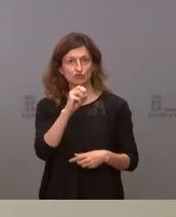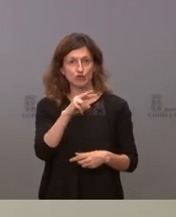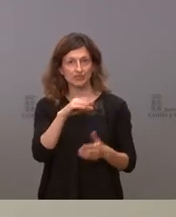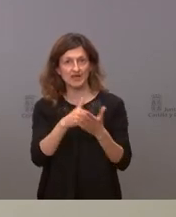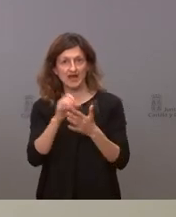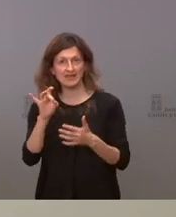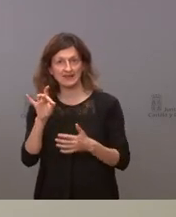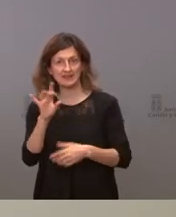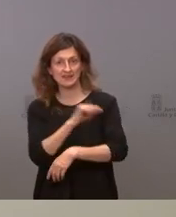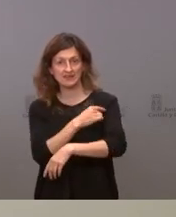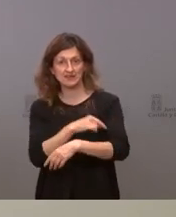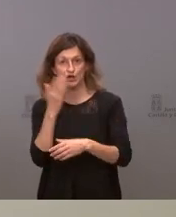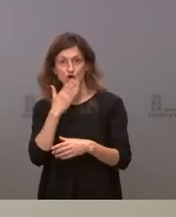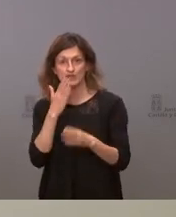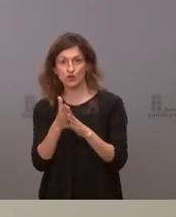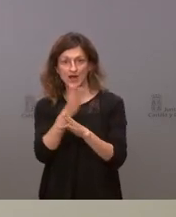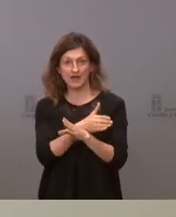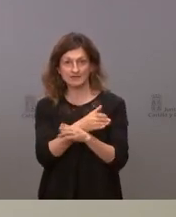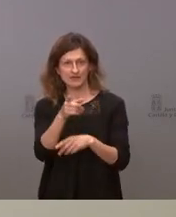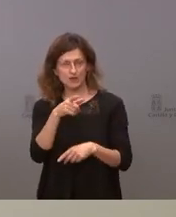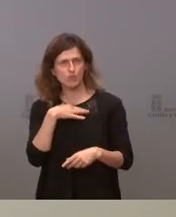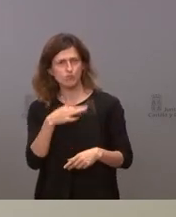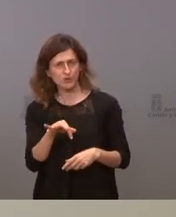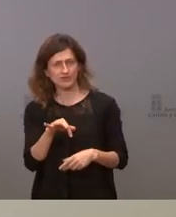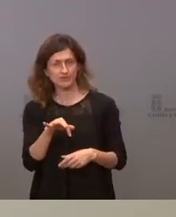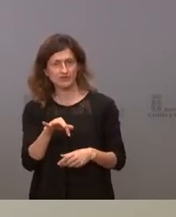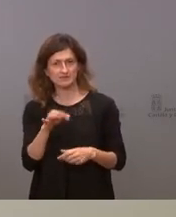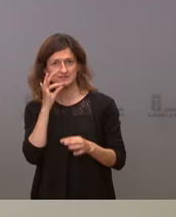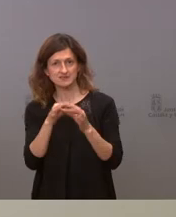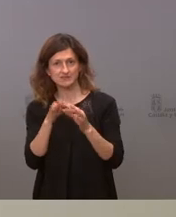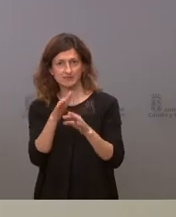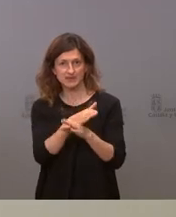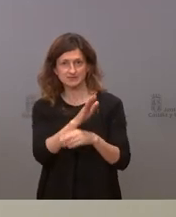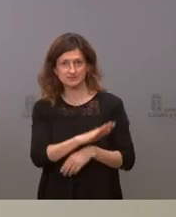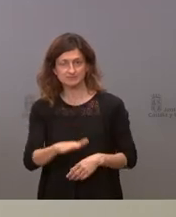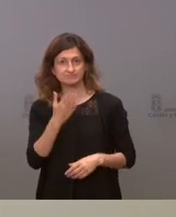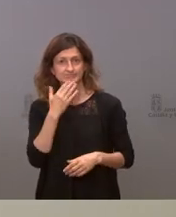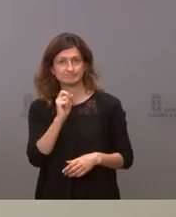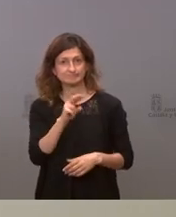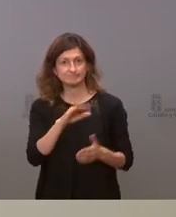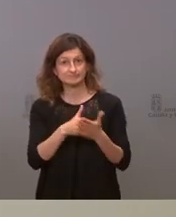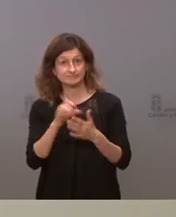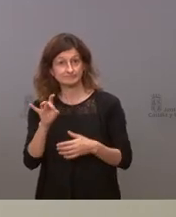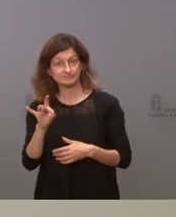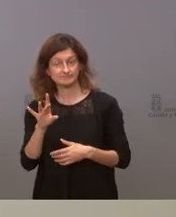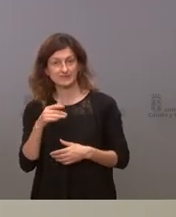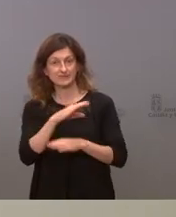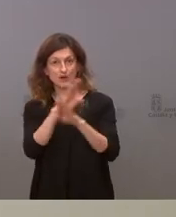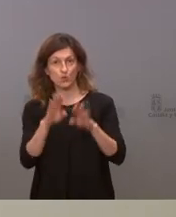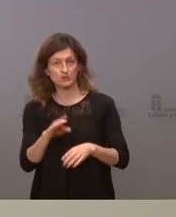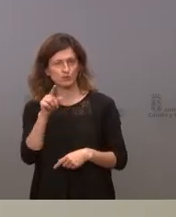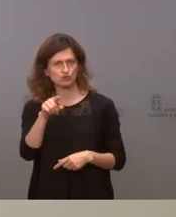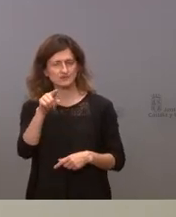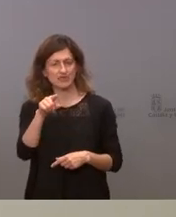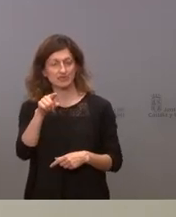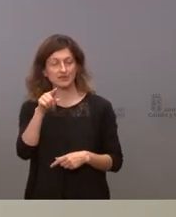15 años antes del curso escolar lo ven factible que antes de septiembre se pueda llegar a ese grupo de población y ya por último no sé si se ha